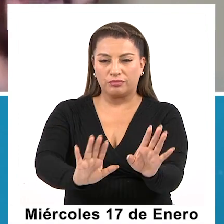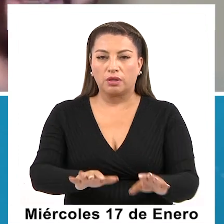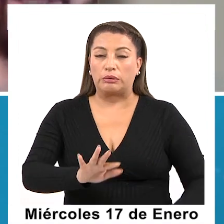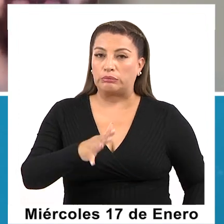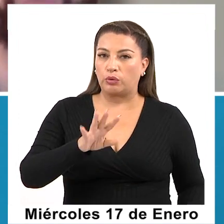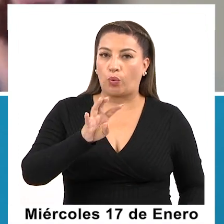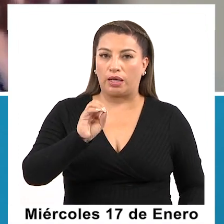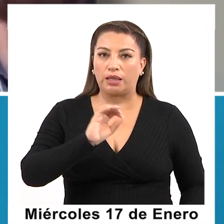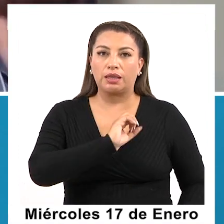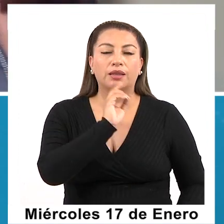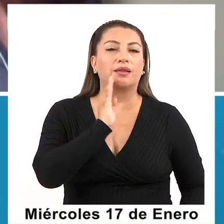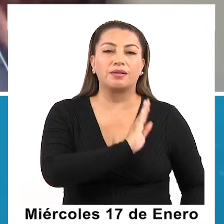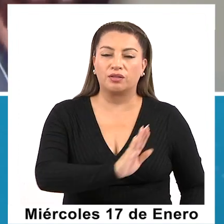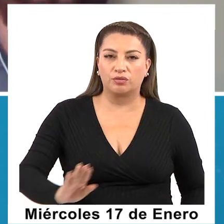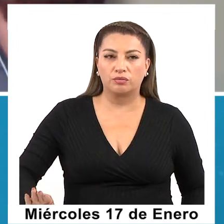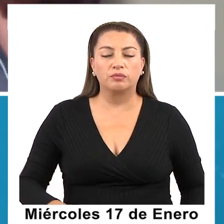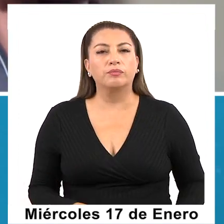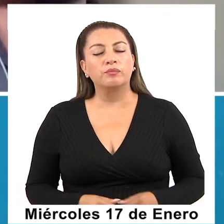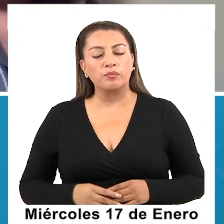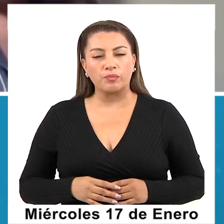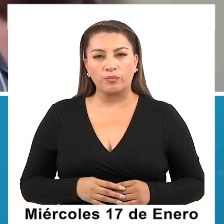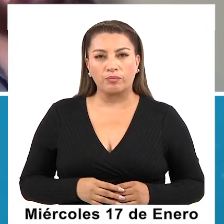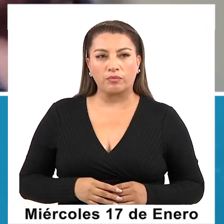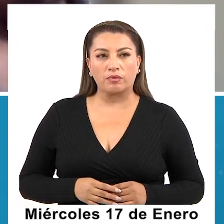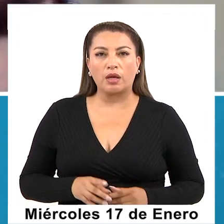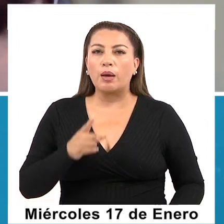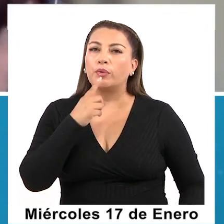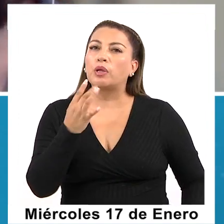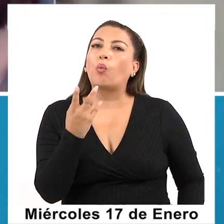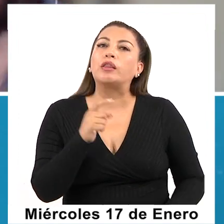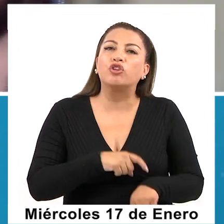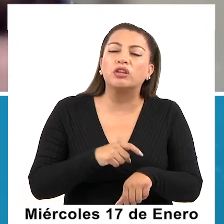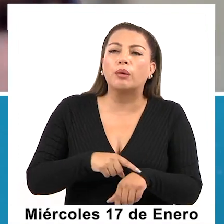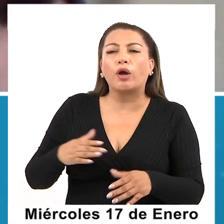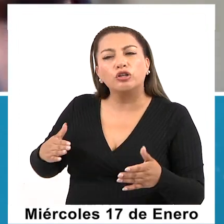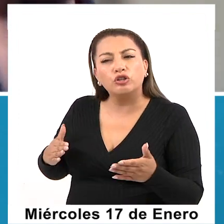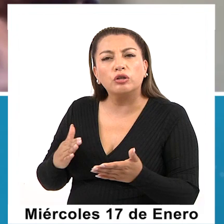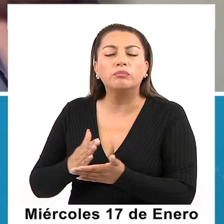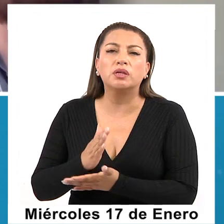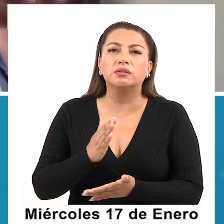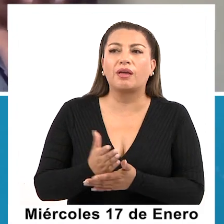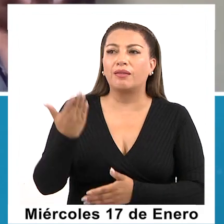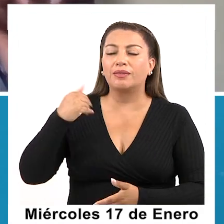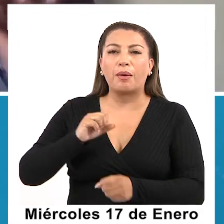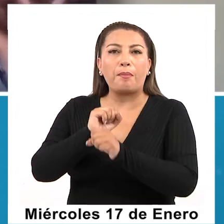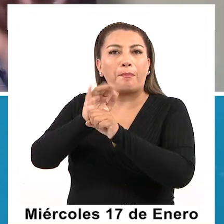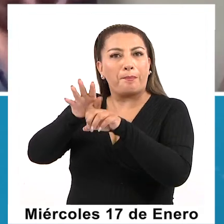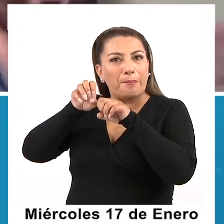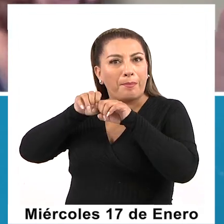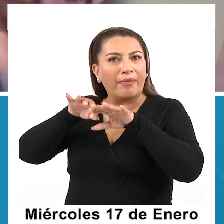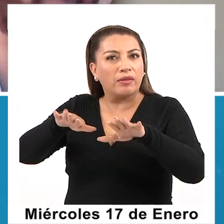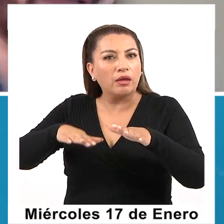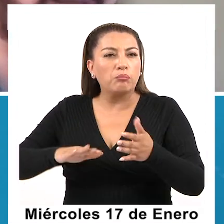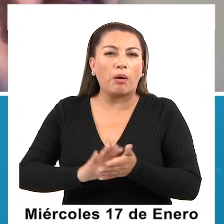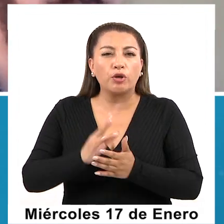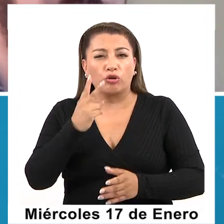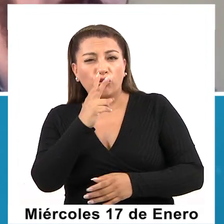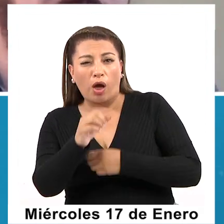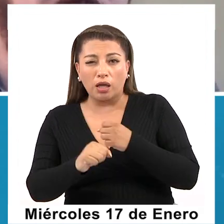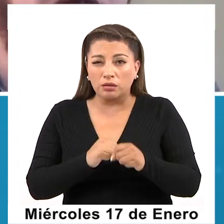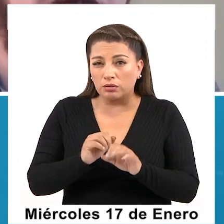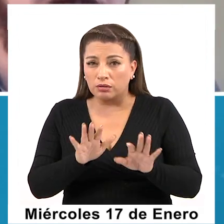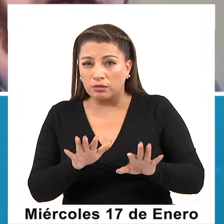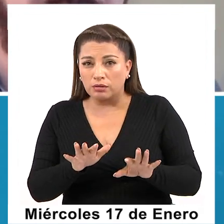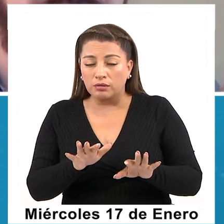Más de cuarenta niños. Sí, más de cuarenta niños. ¿Cuánto tiempo llevan? Porque ustedes empezaron, entiendo que en pandemia, deben llevar unos dos años.